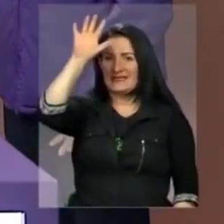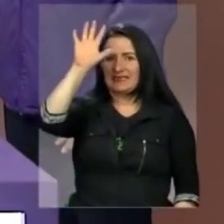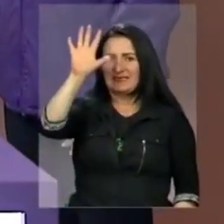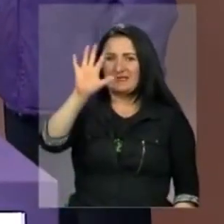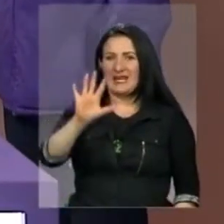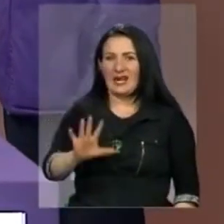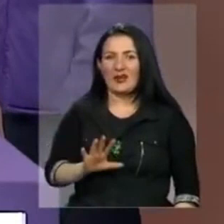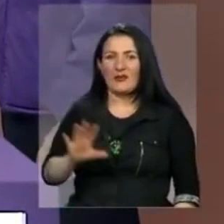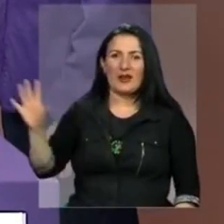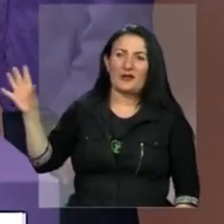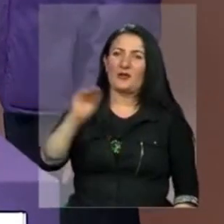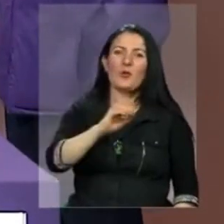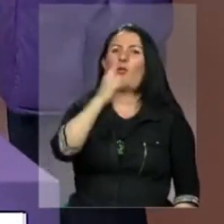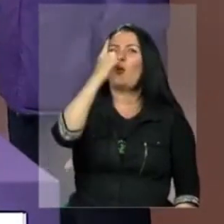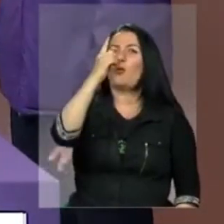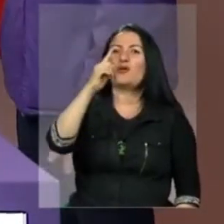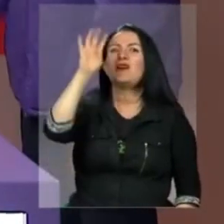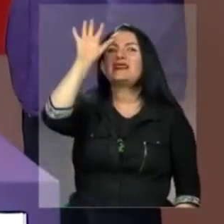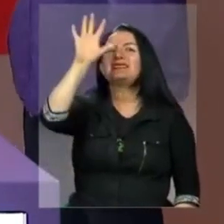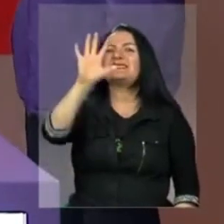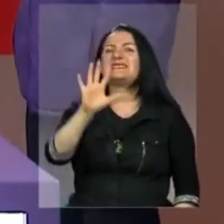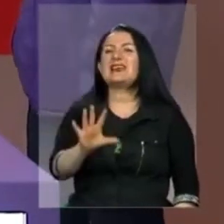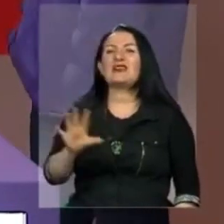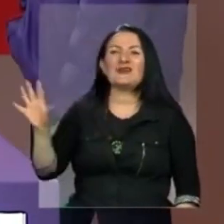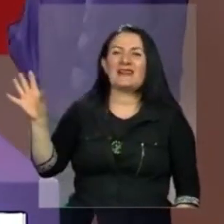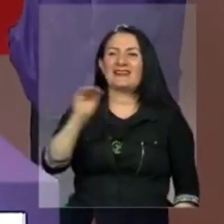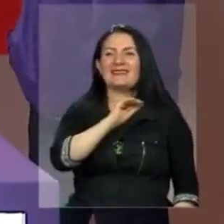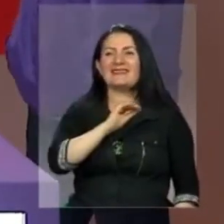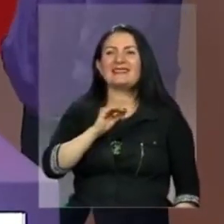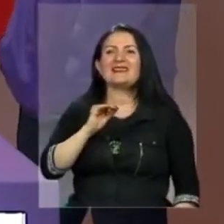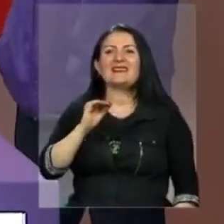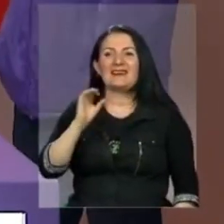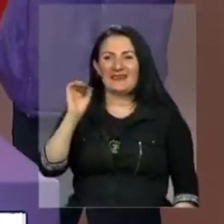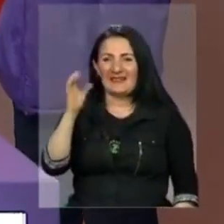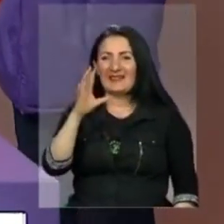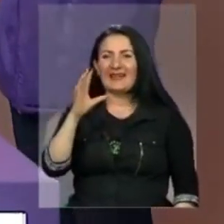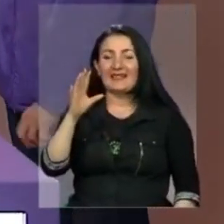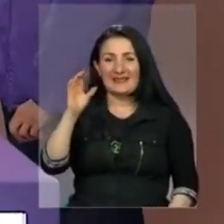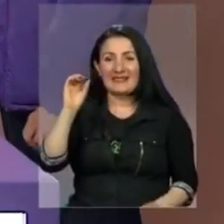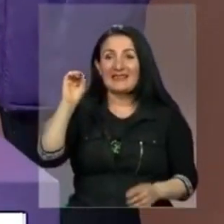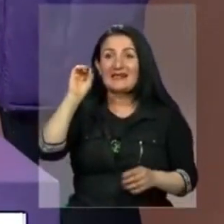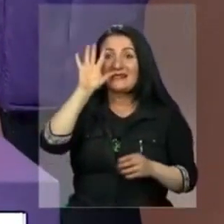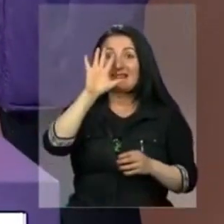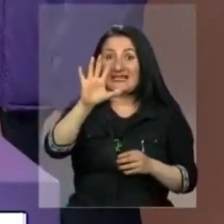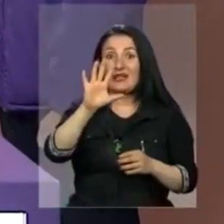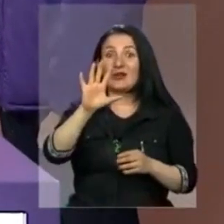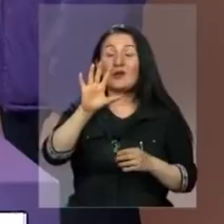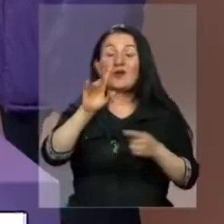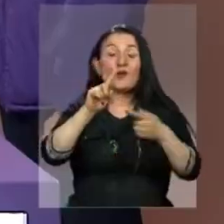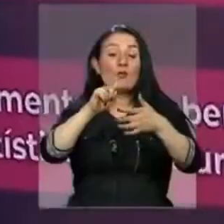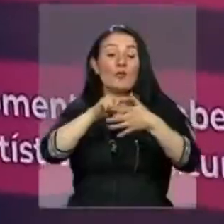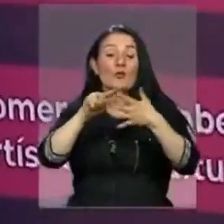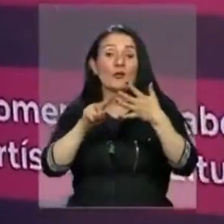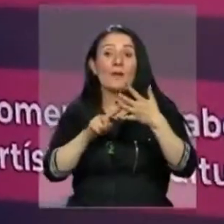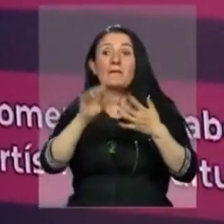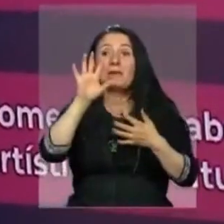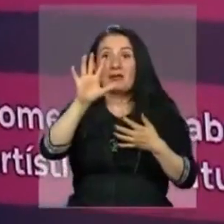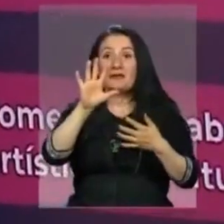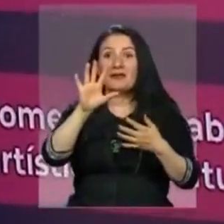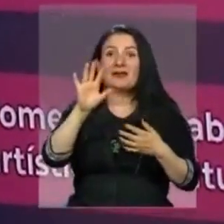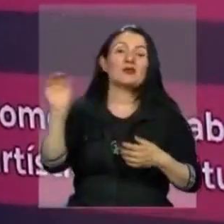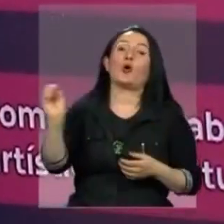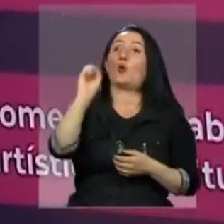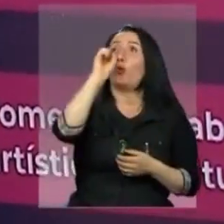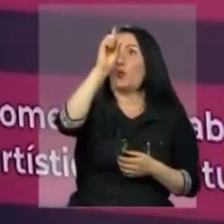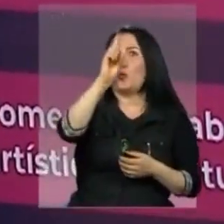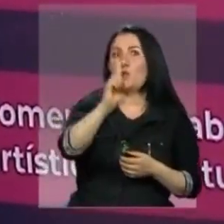cinco a todos, porque suena más bonito cinco a todos que uno a todos. Bueno, porque cinco al final es el menos priorizado en el